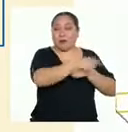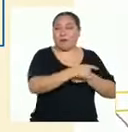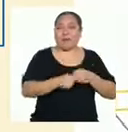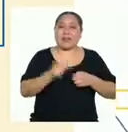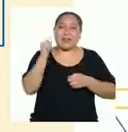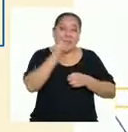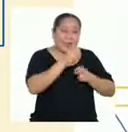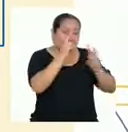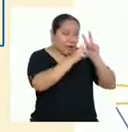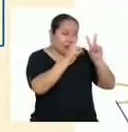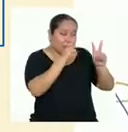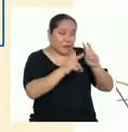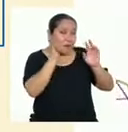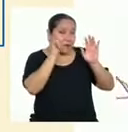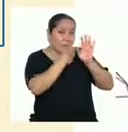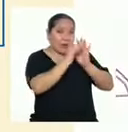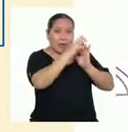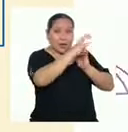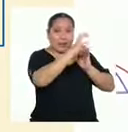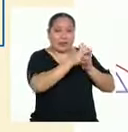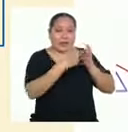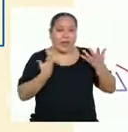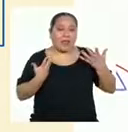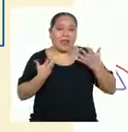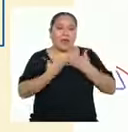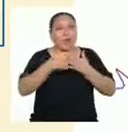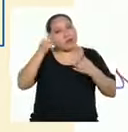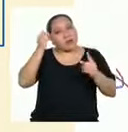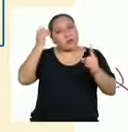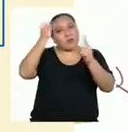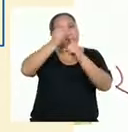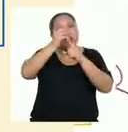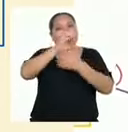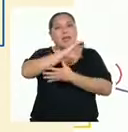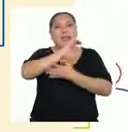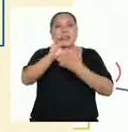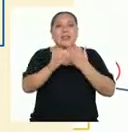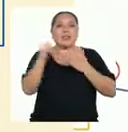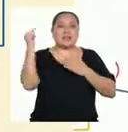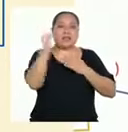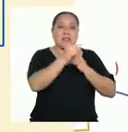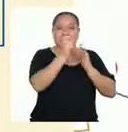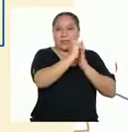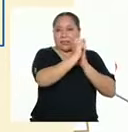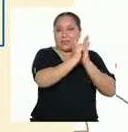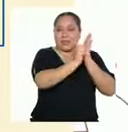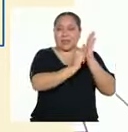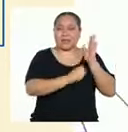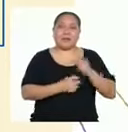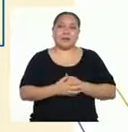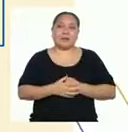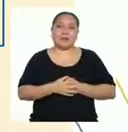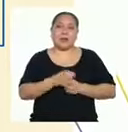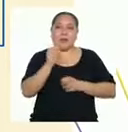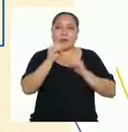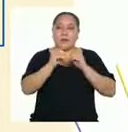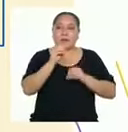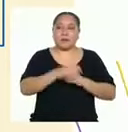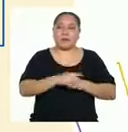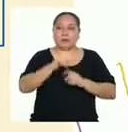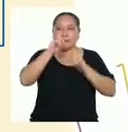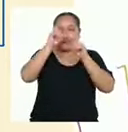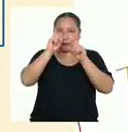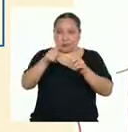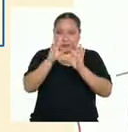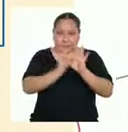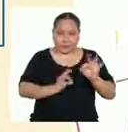recursos visuales deberían estar adecuados al propósito y características del texto. Y para hallar este criterio, nuestra pregunta clave